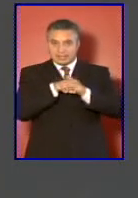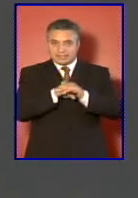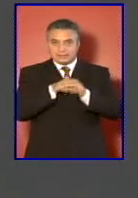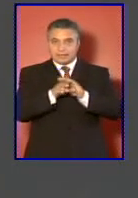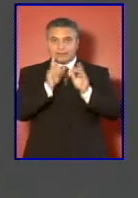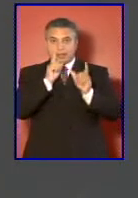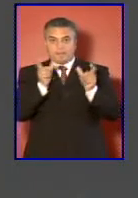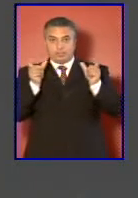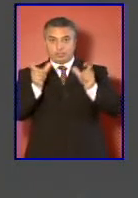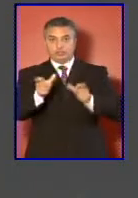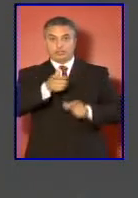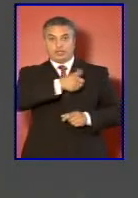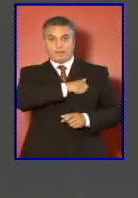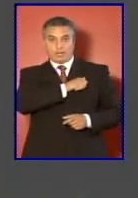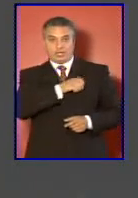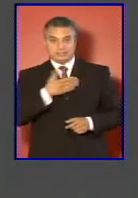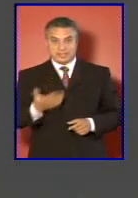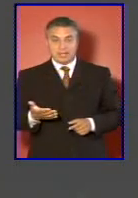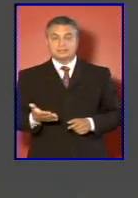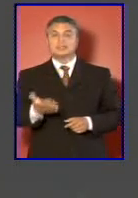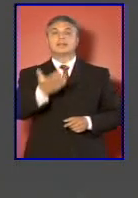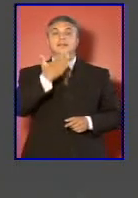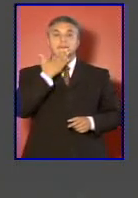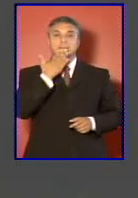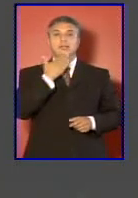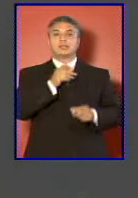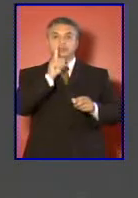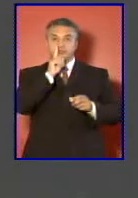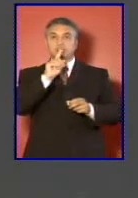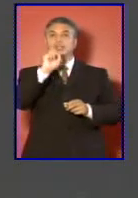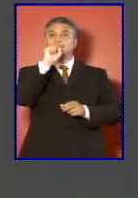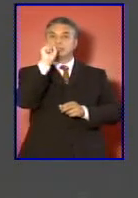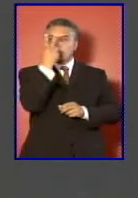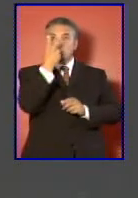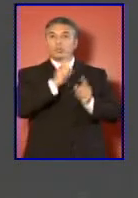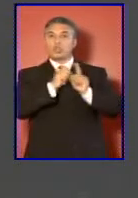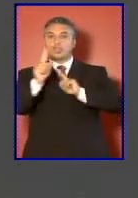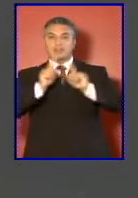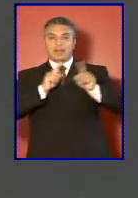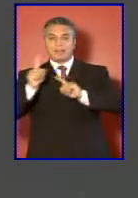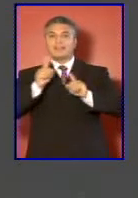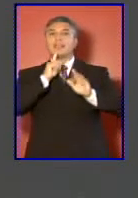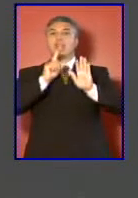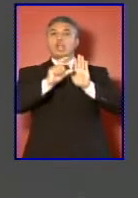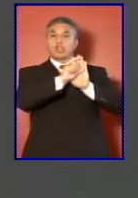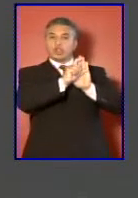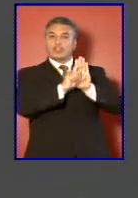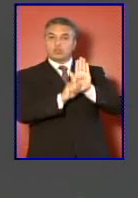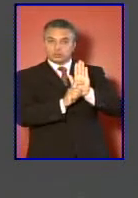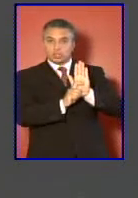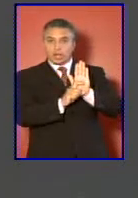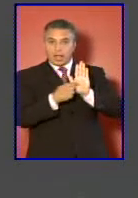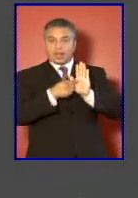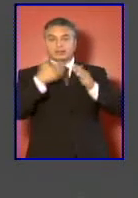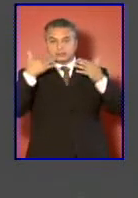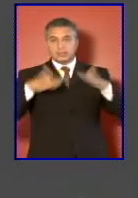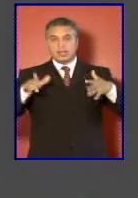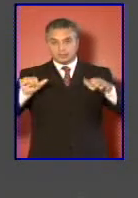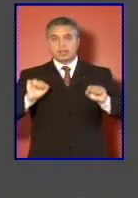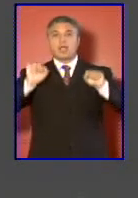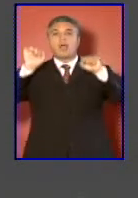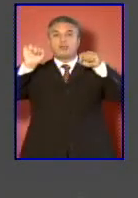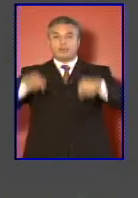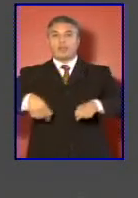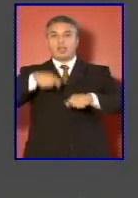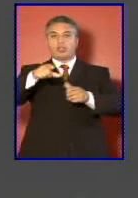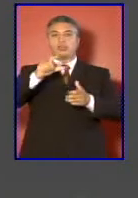policías se encuentra en segundo trámite constitucional habiendo sido aprobado por la Cámara de